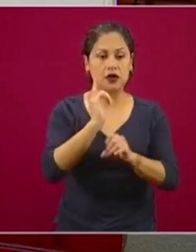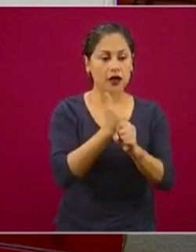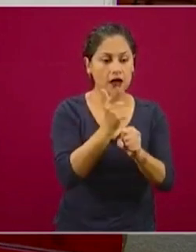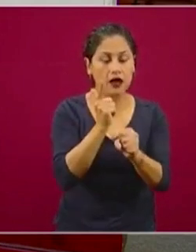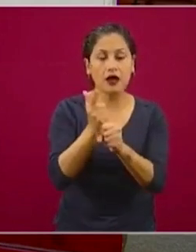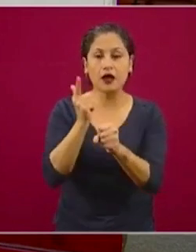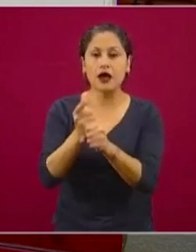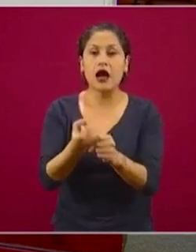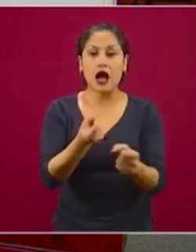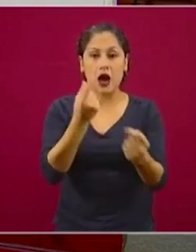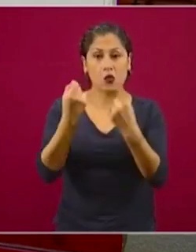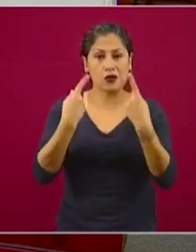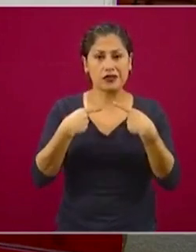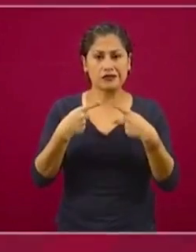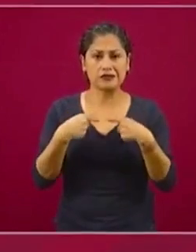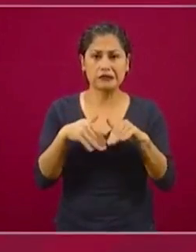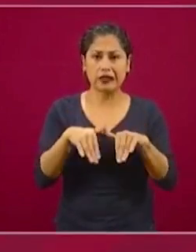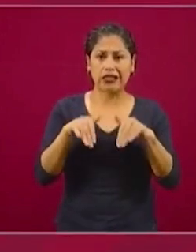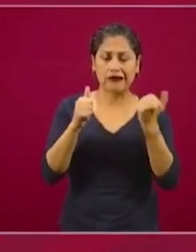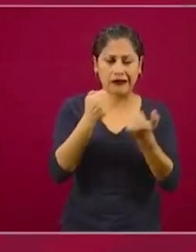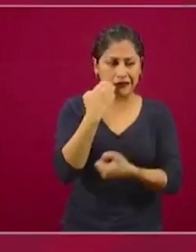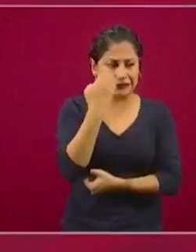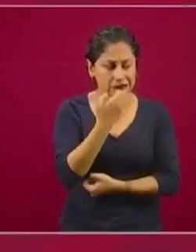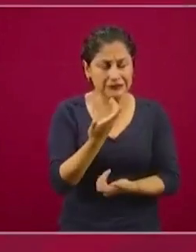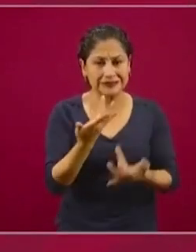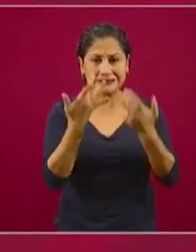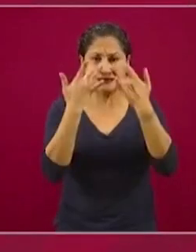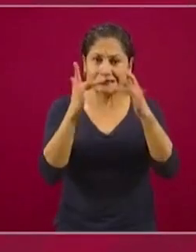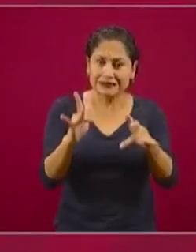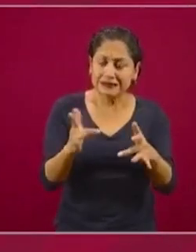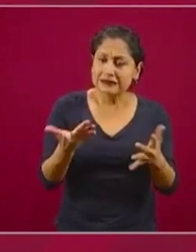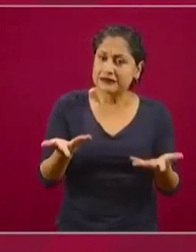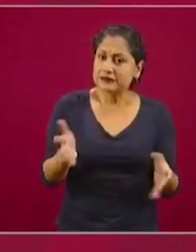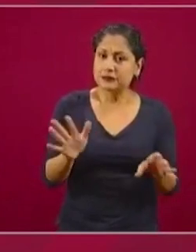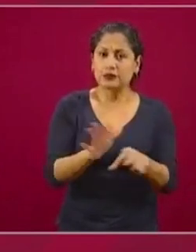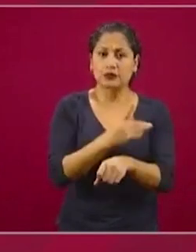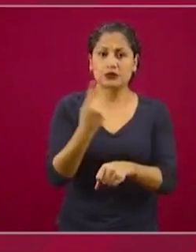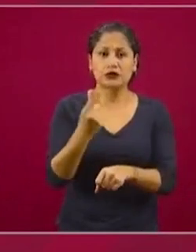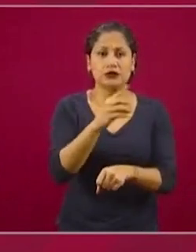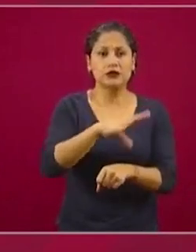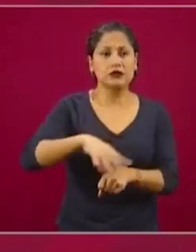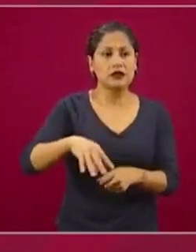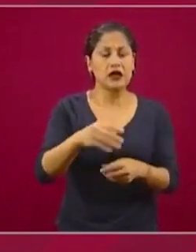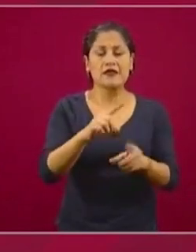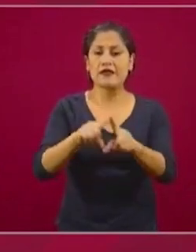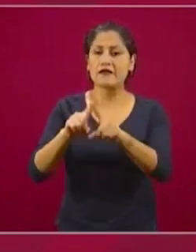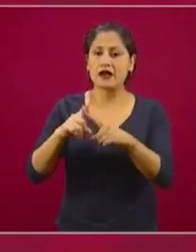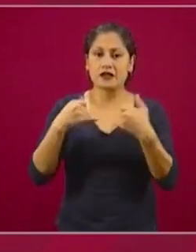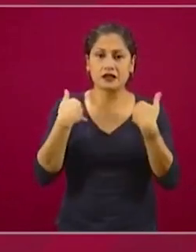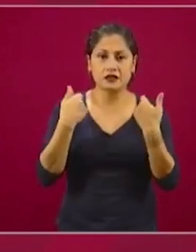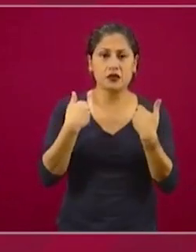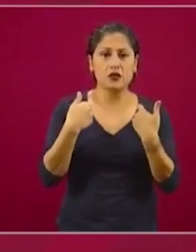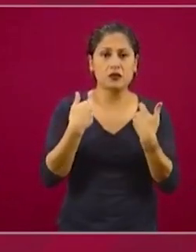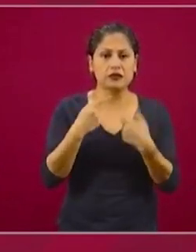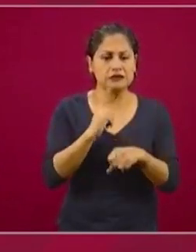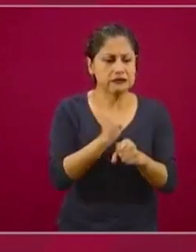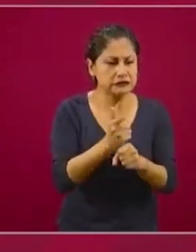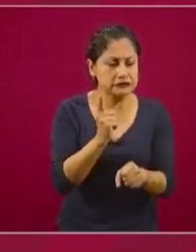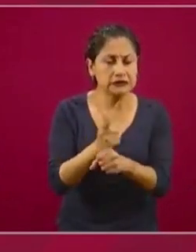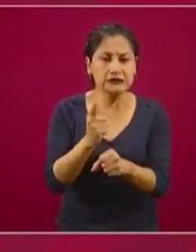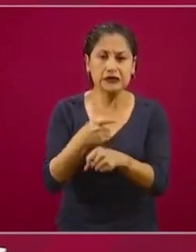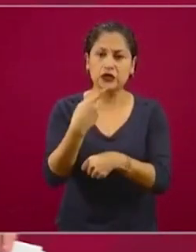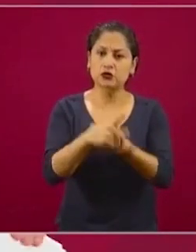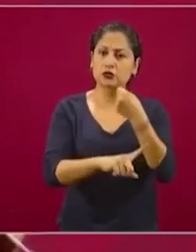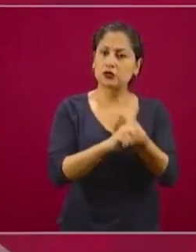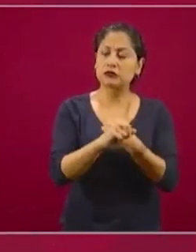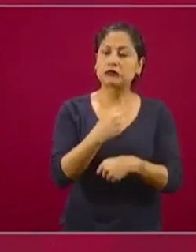es que muchos jóvenes dejan de ir a la escuela por razones económicas y las